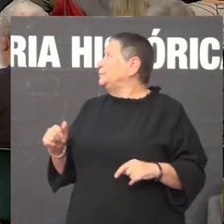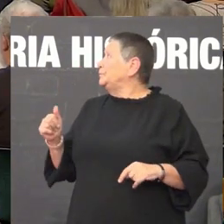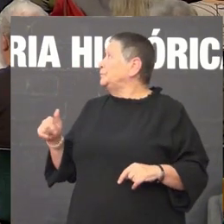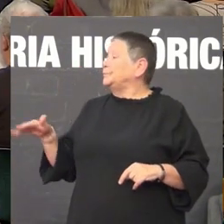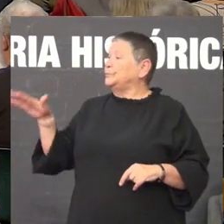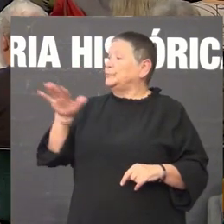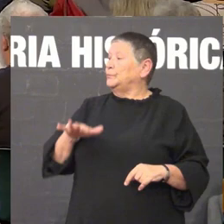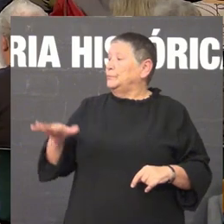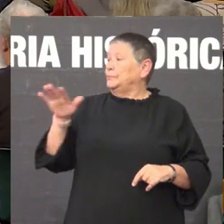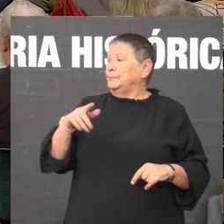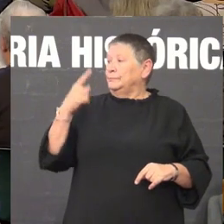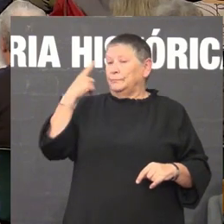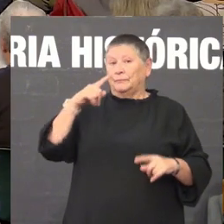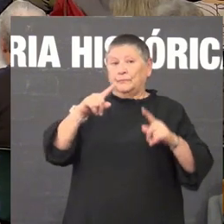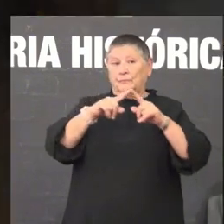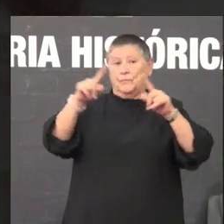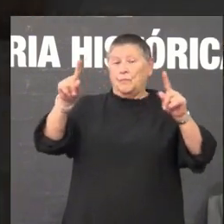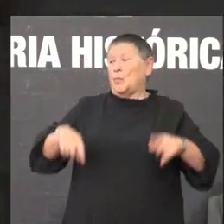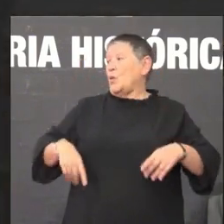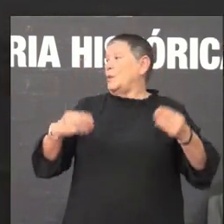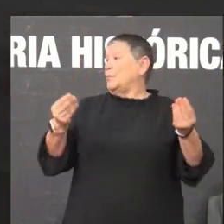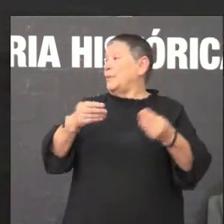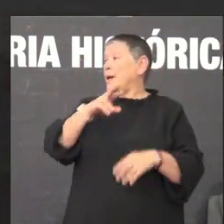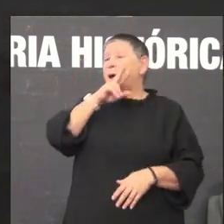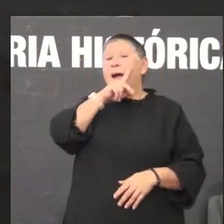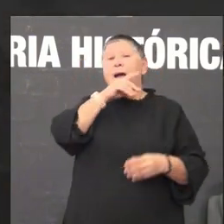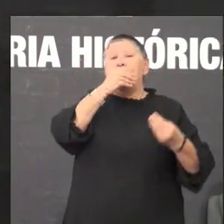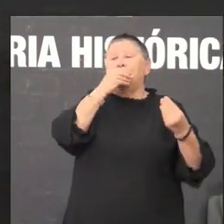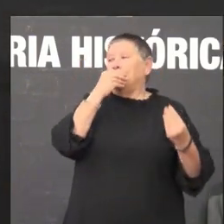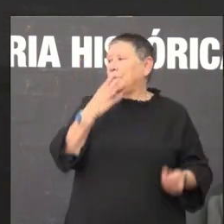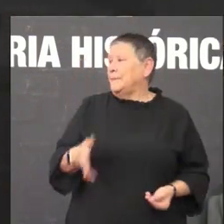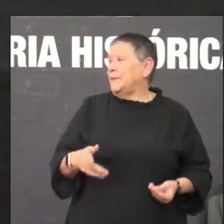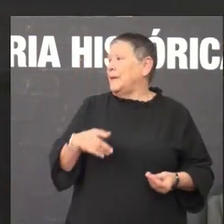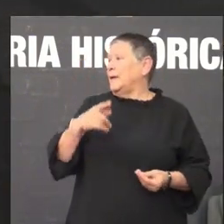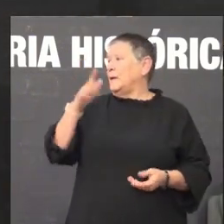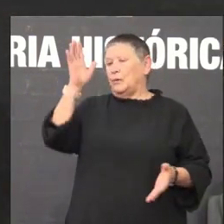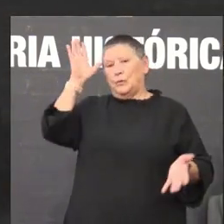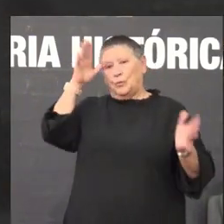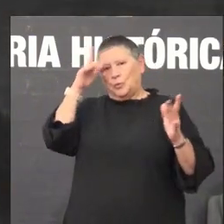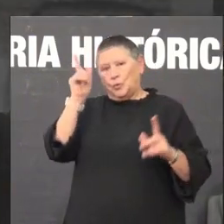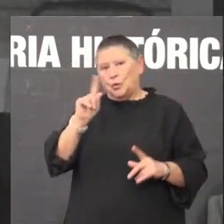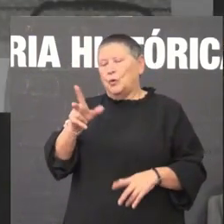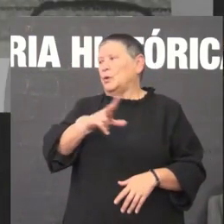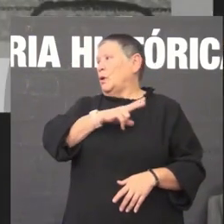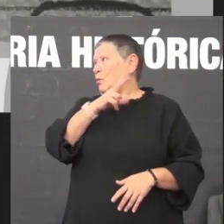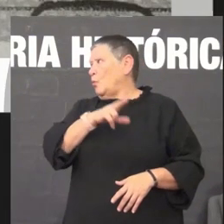esta folla boandeira de hable bien sea patriota non sea bárbaro é de cumplido